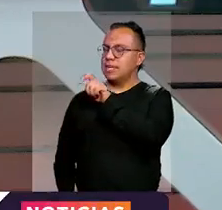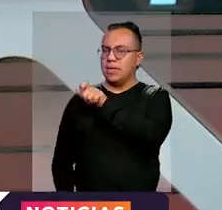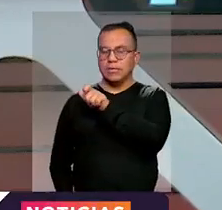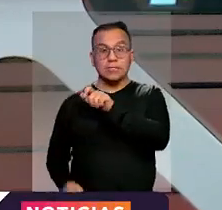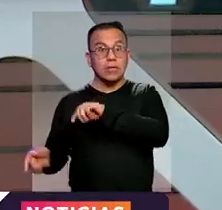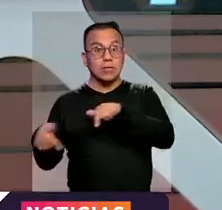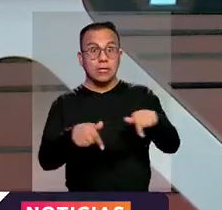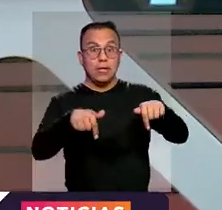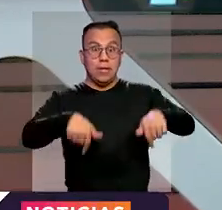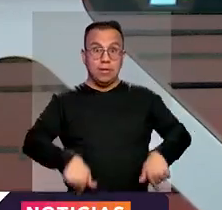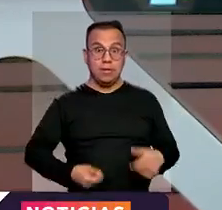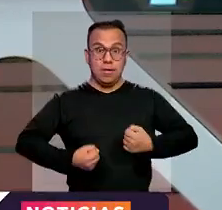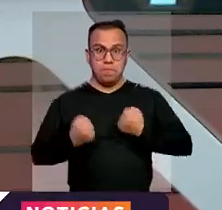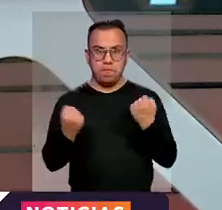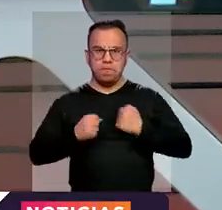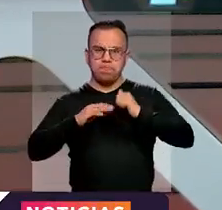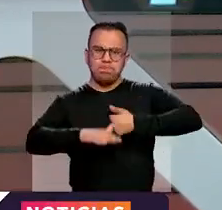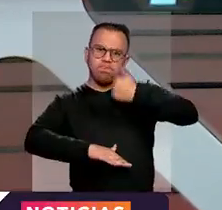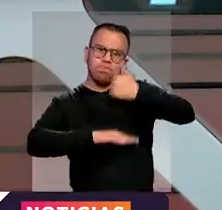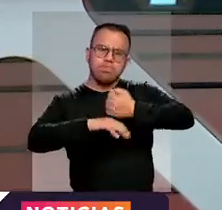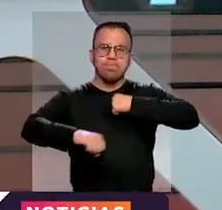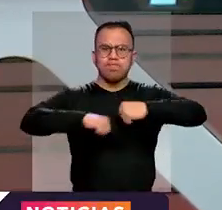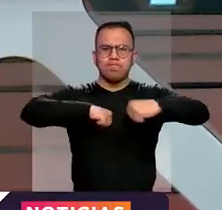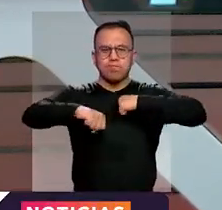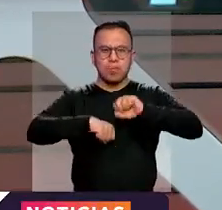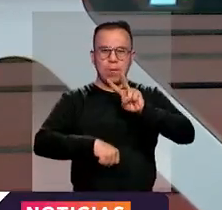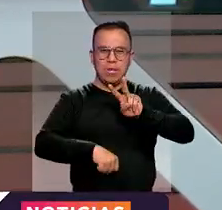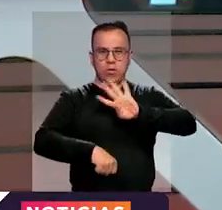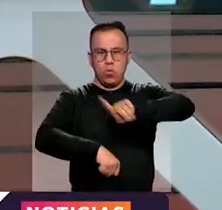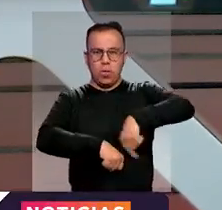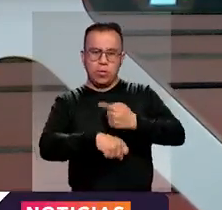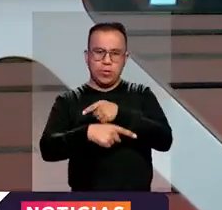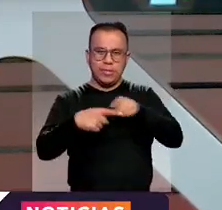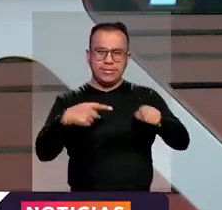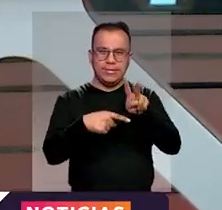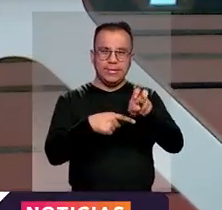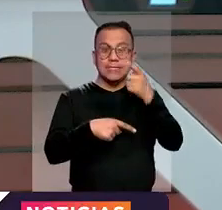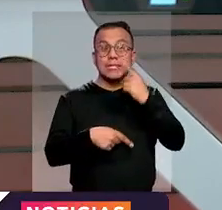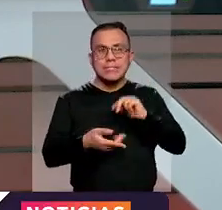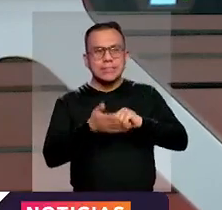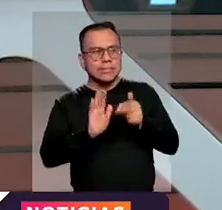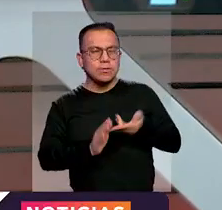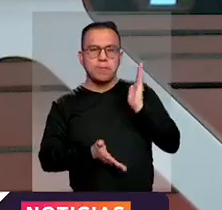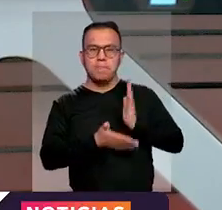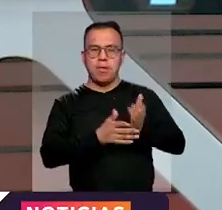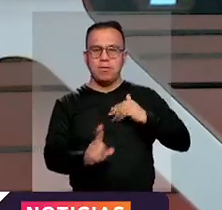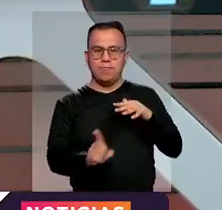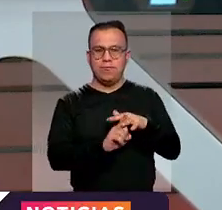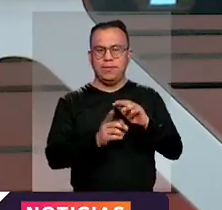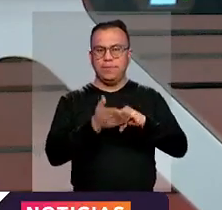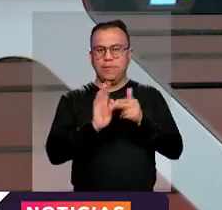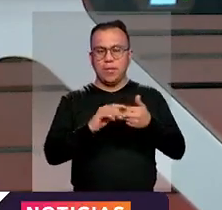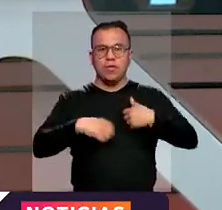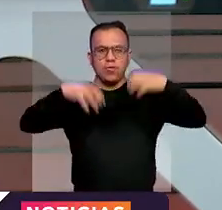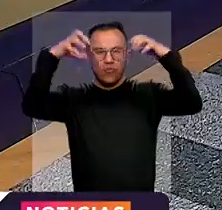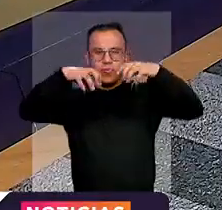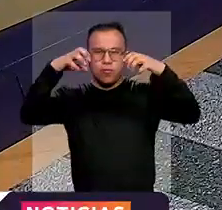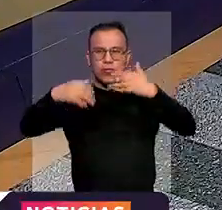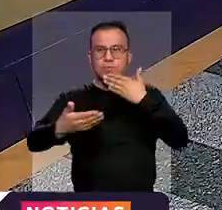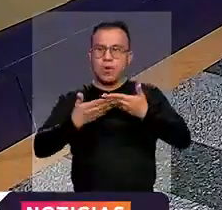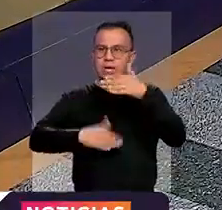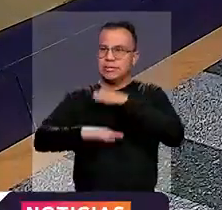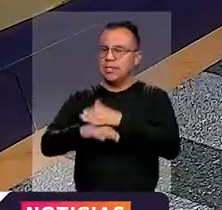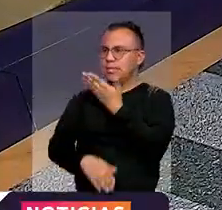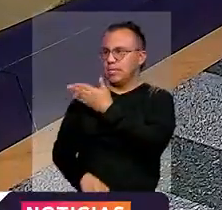En Bogotá las autoridades siguen trabajando 24-7 para atender las emergencias generadas por cuenta de la lluvia. Jesús Roballo, muy buenas